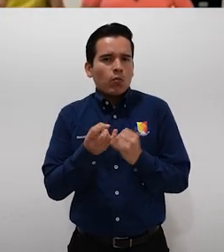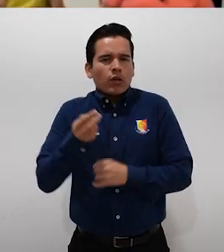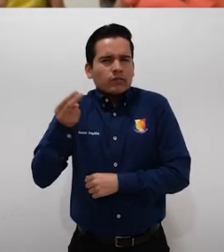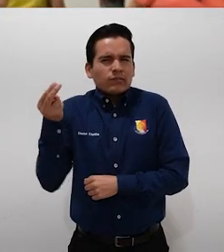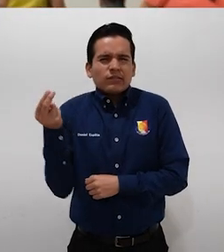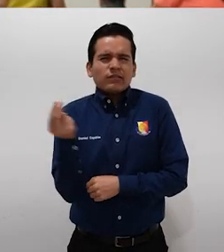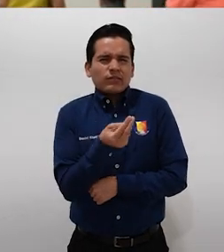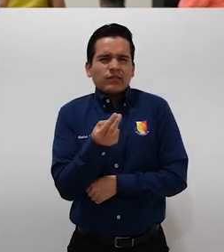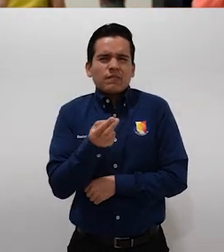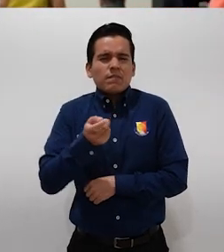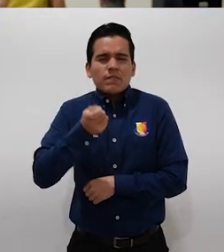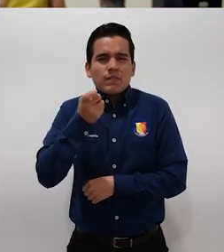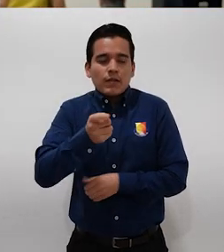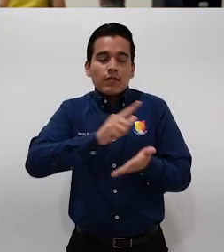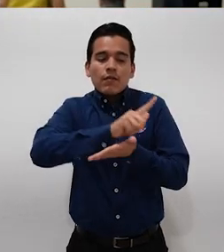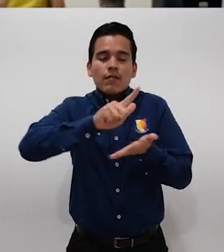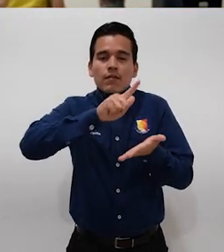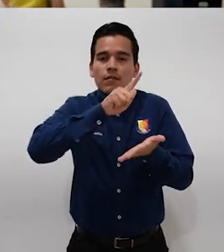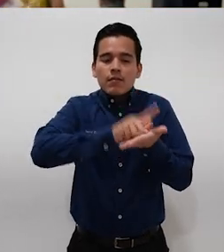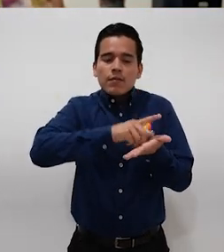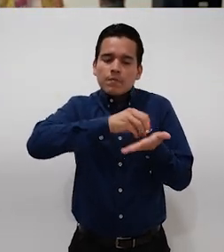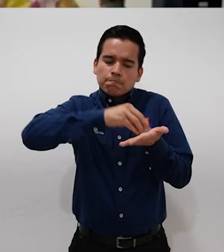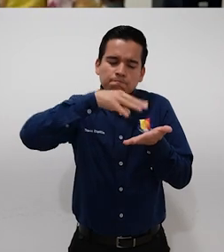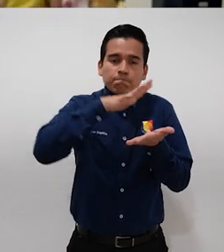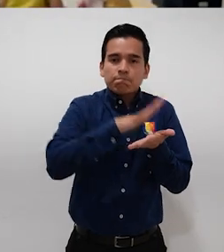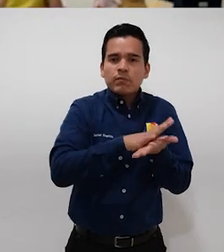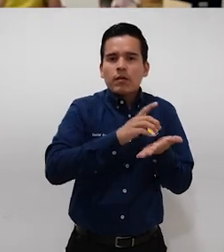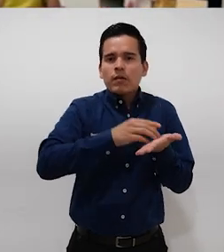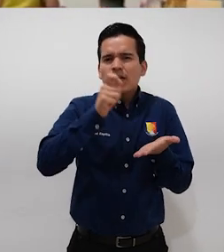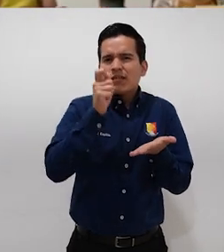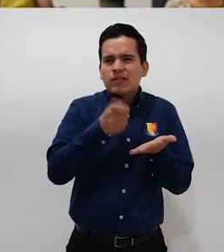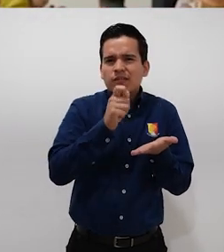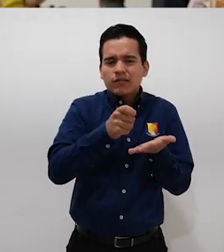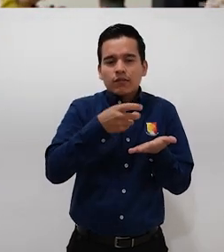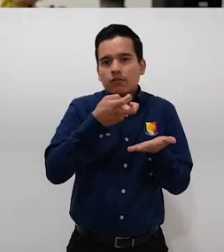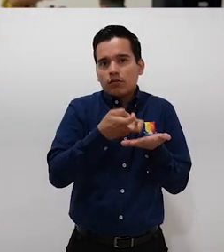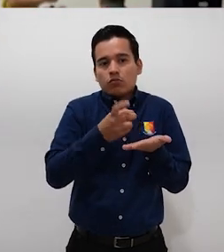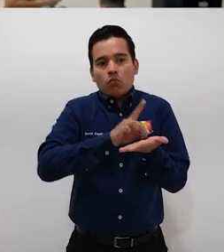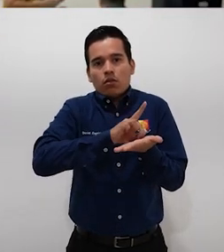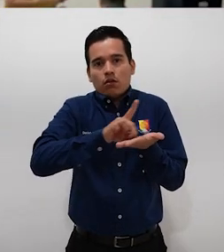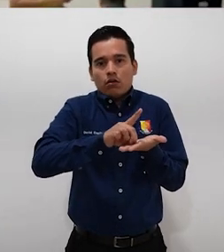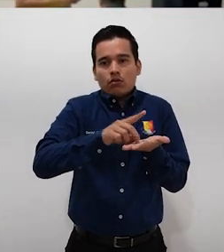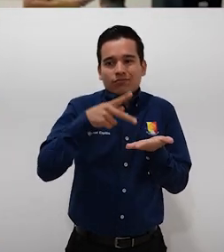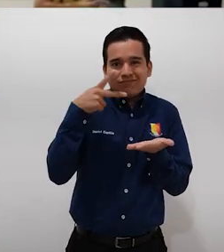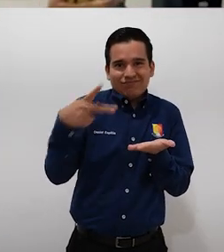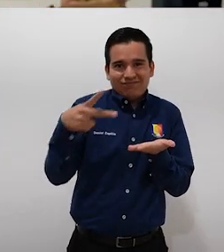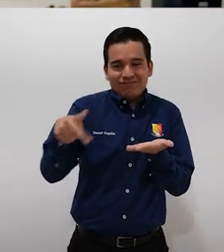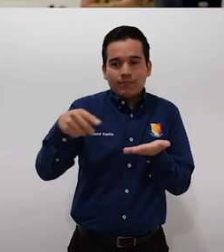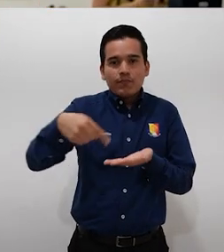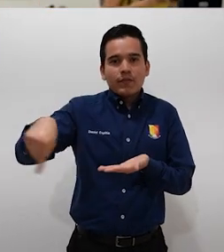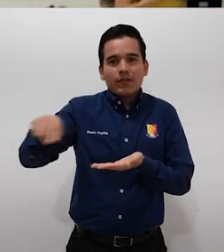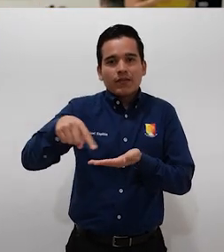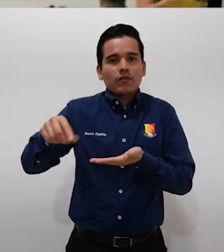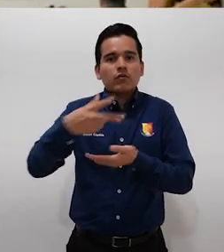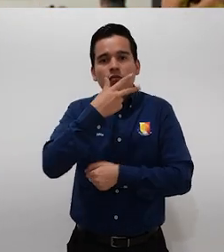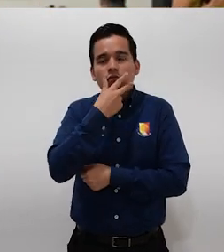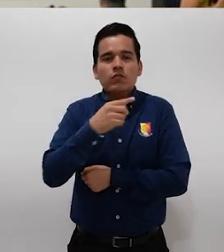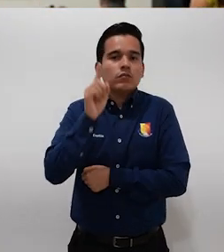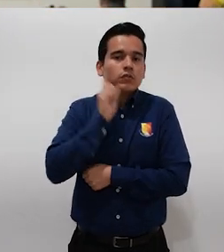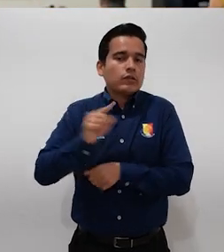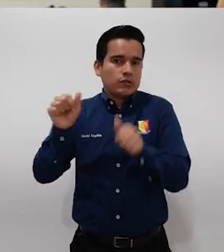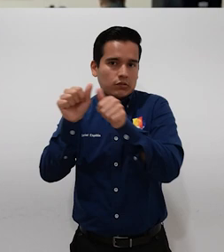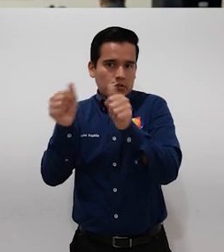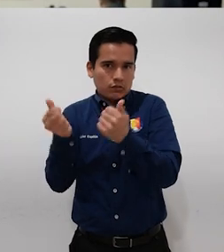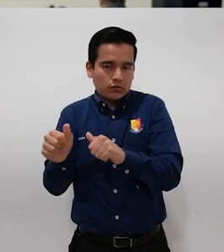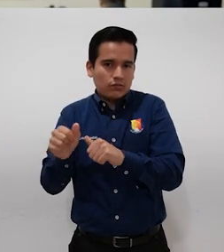necesidad de que en la ley quede muy claramente establecido este principio y los derechos que tienen las y